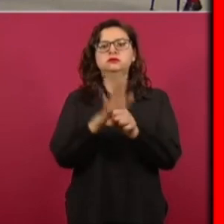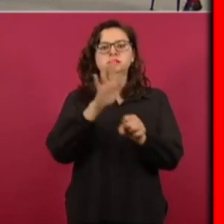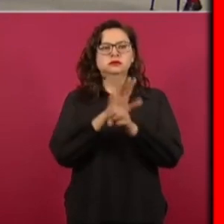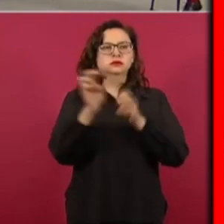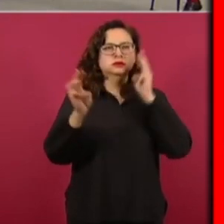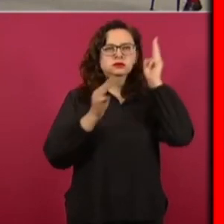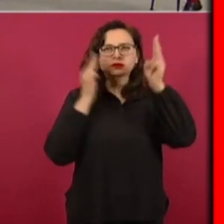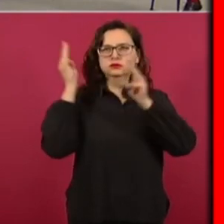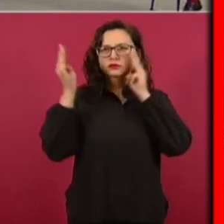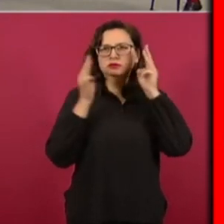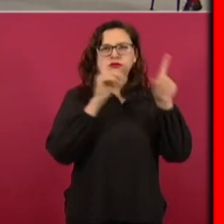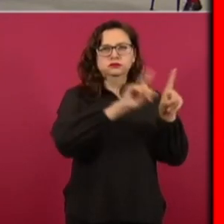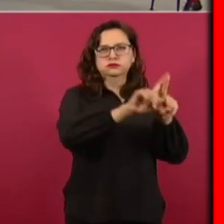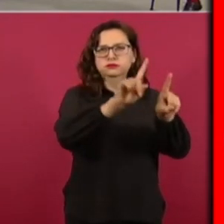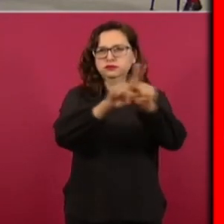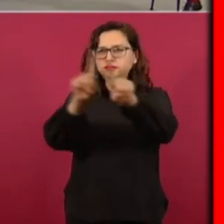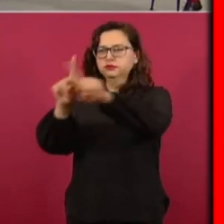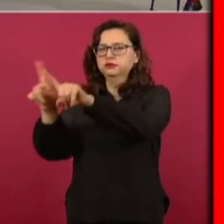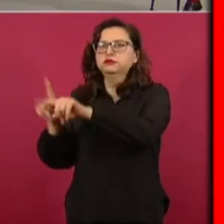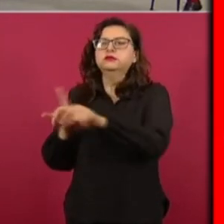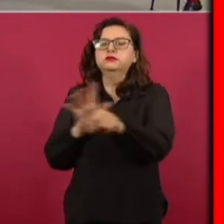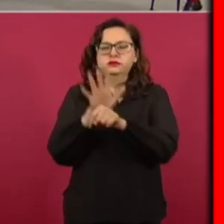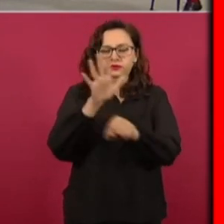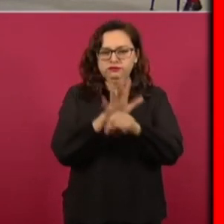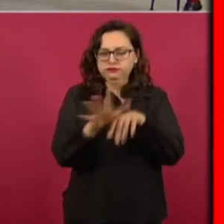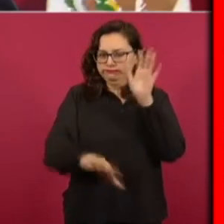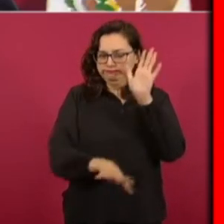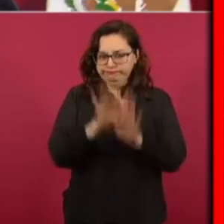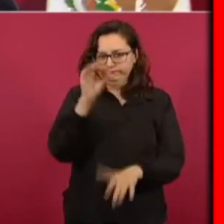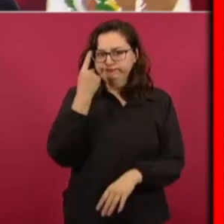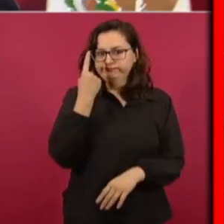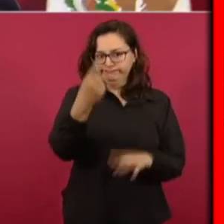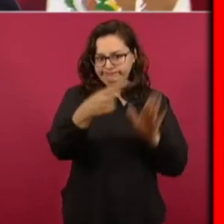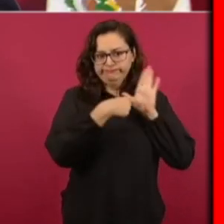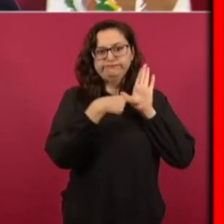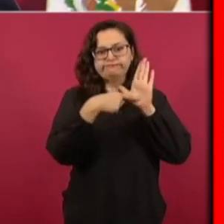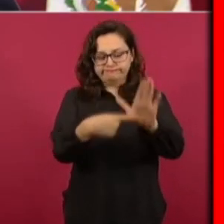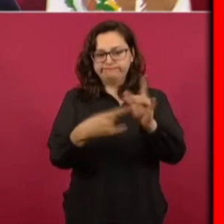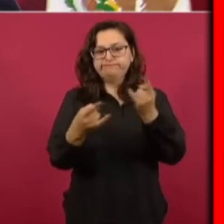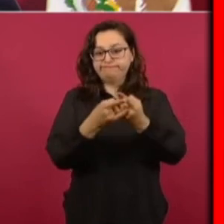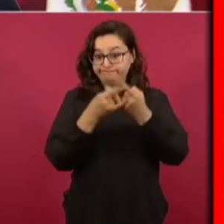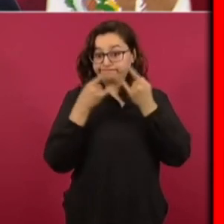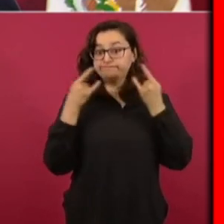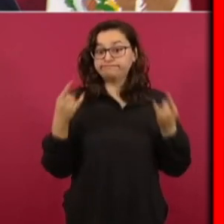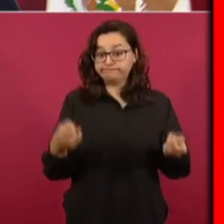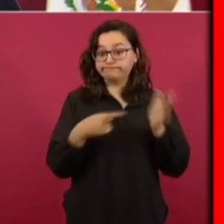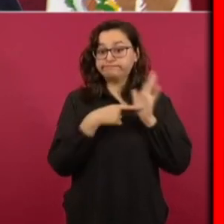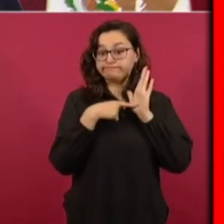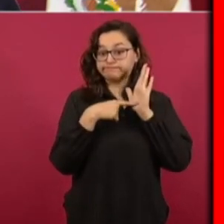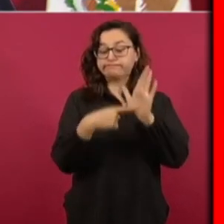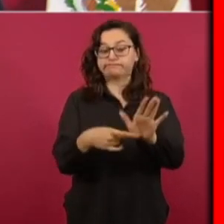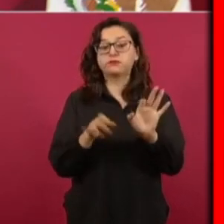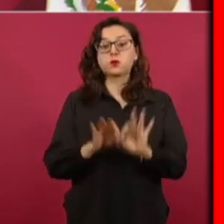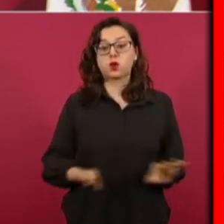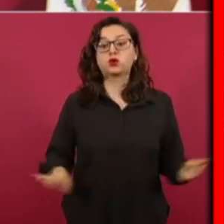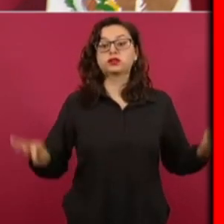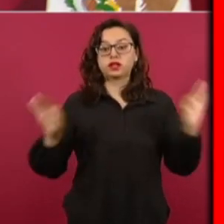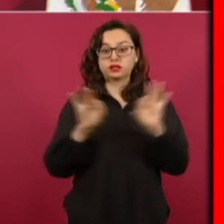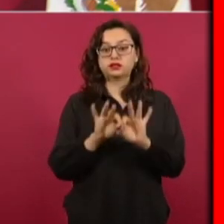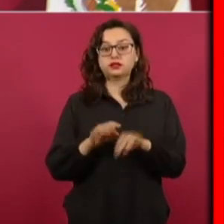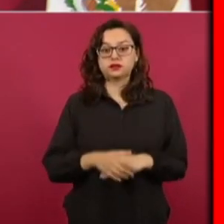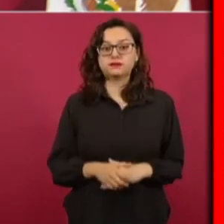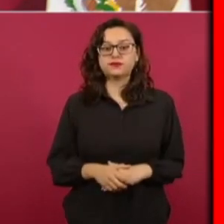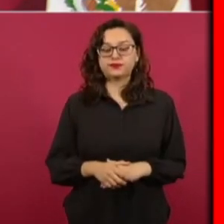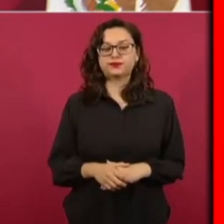se va a mostrar y se va a contar la historia voy a hablar hoy con el director